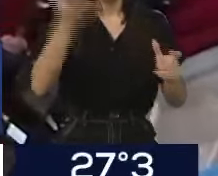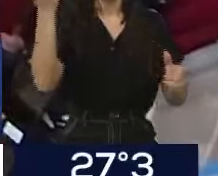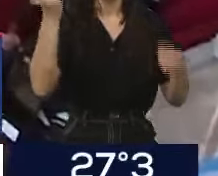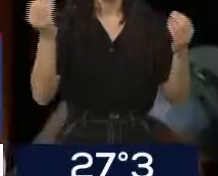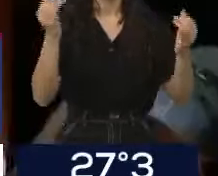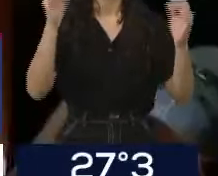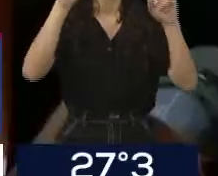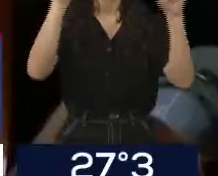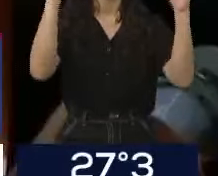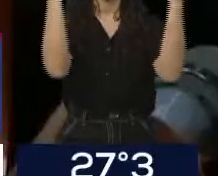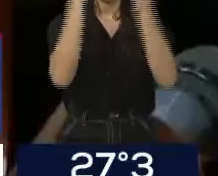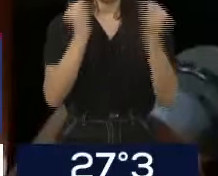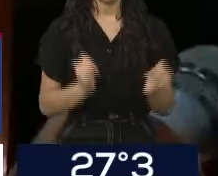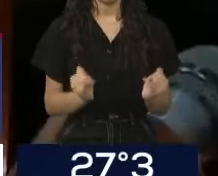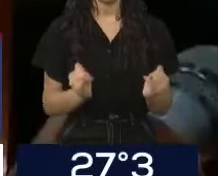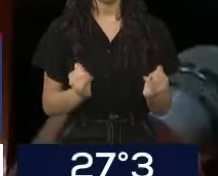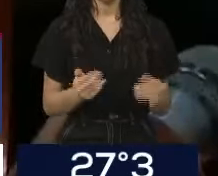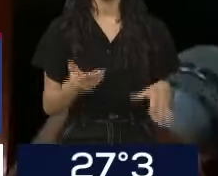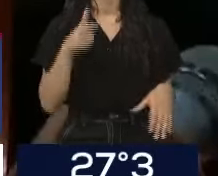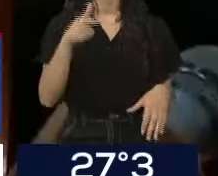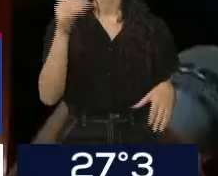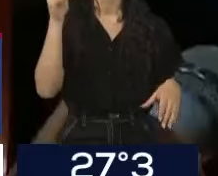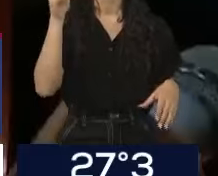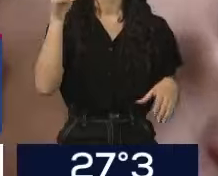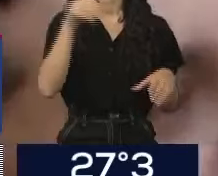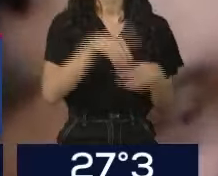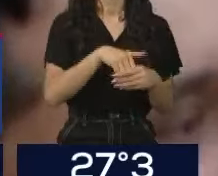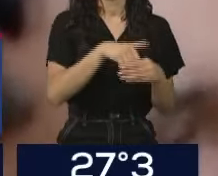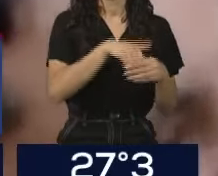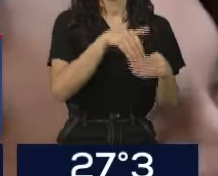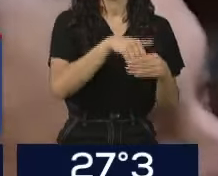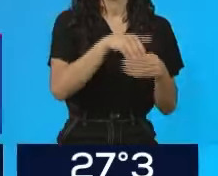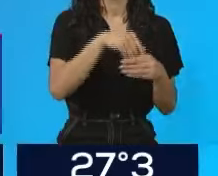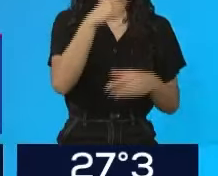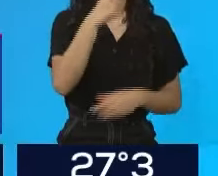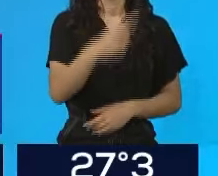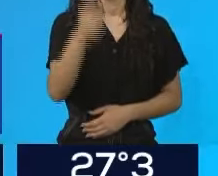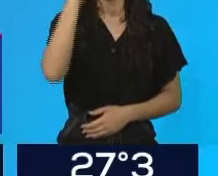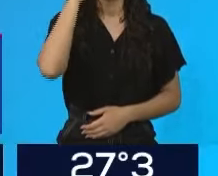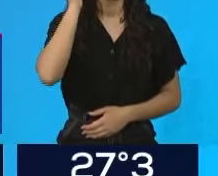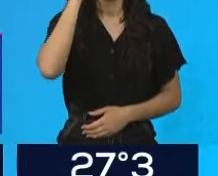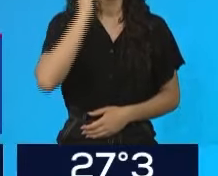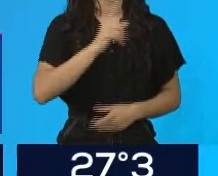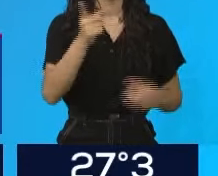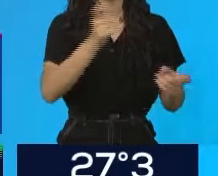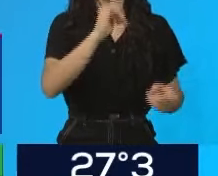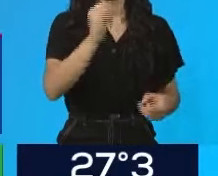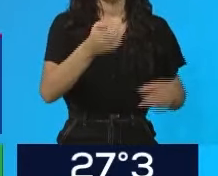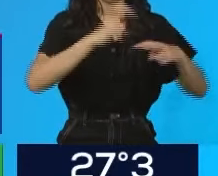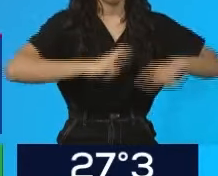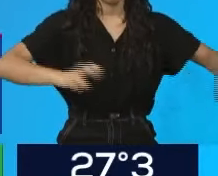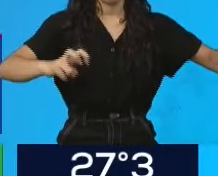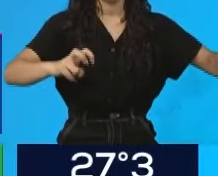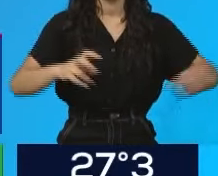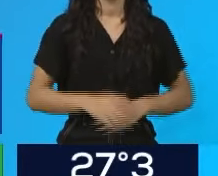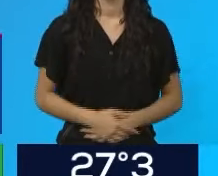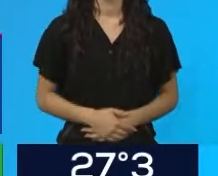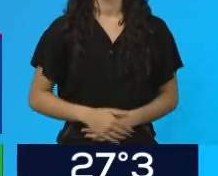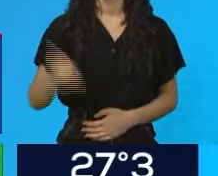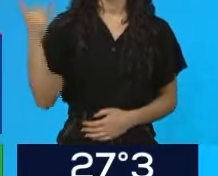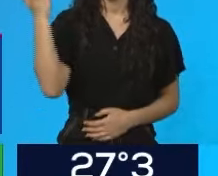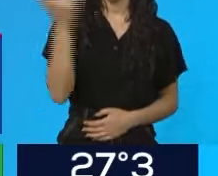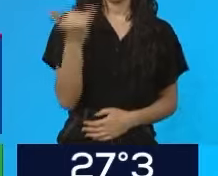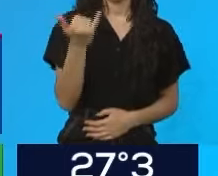y van a tener que conseguir 129 legisladores que se sienten allí. Y el jueves, Ema, el jueves